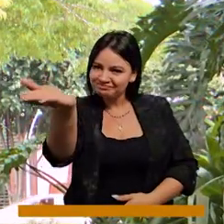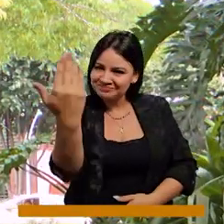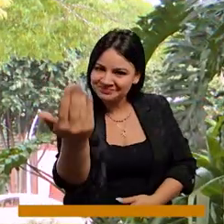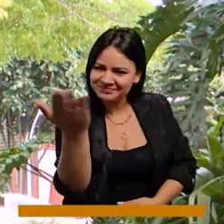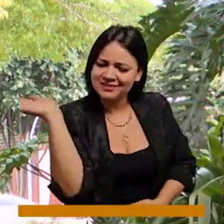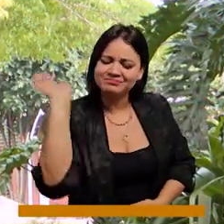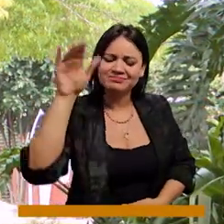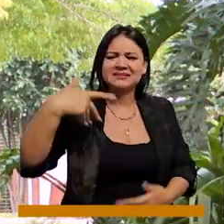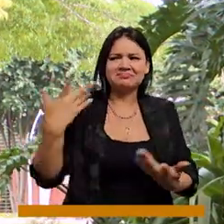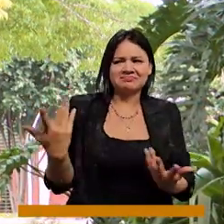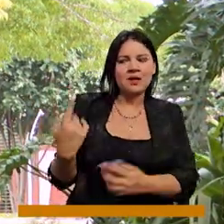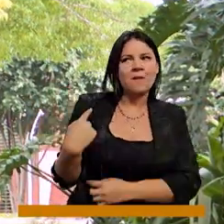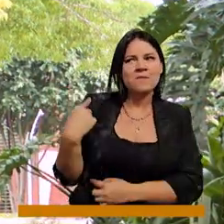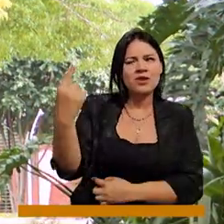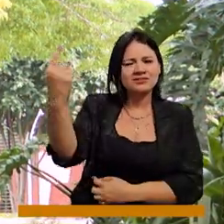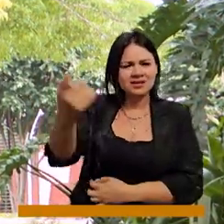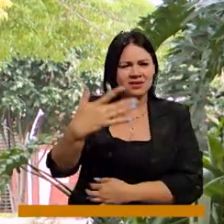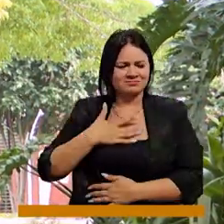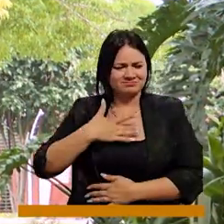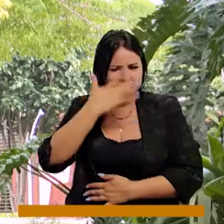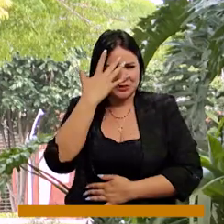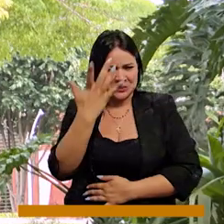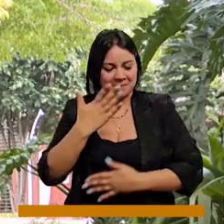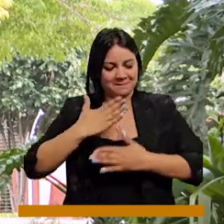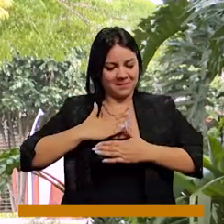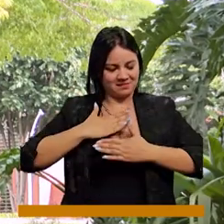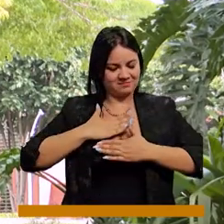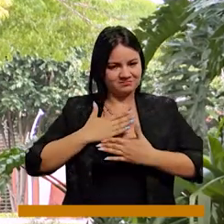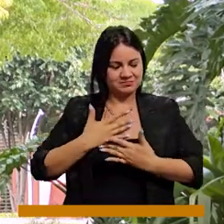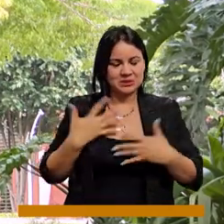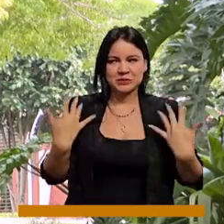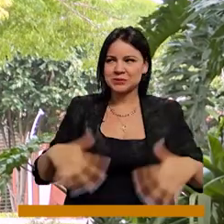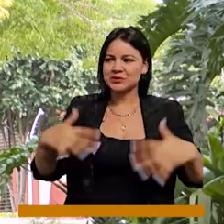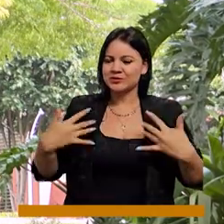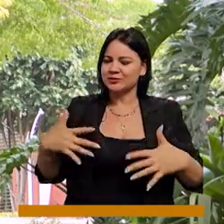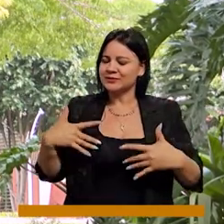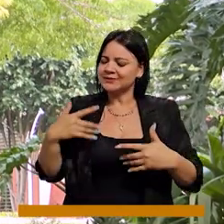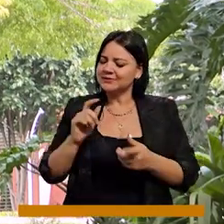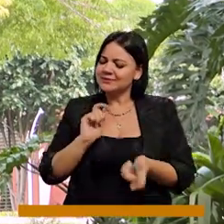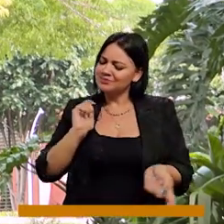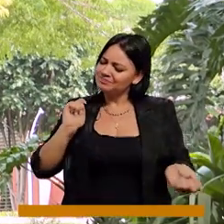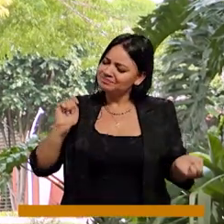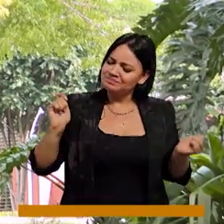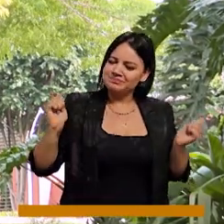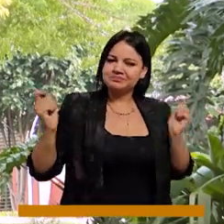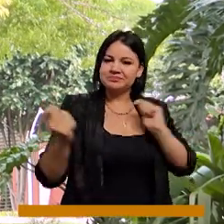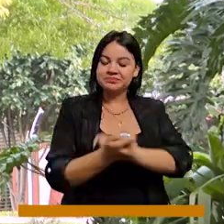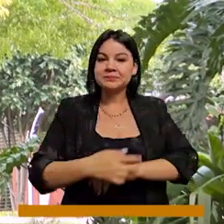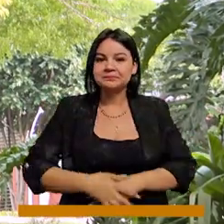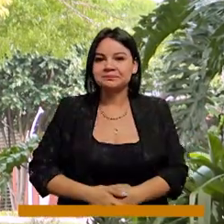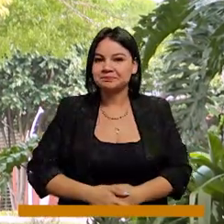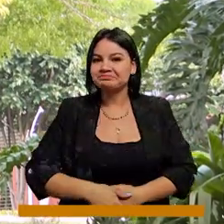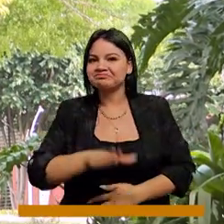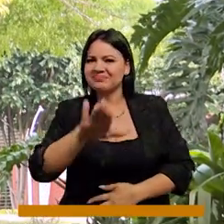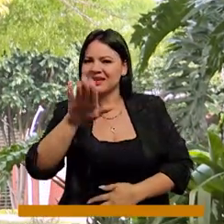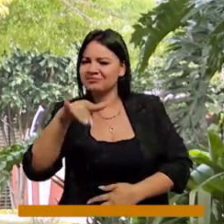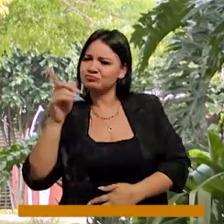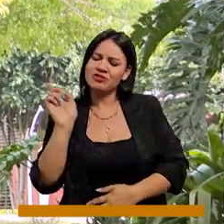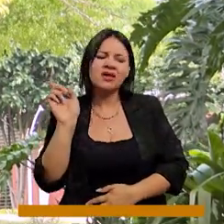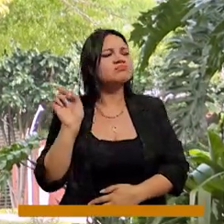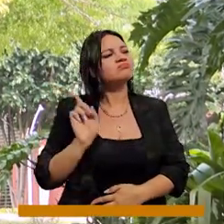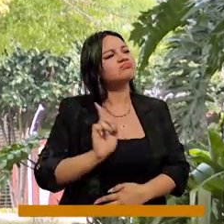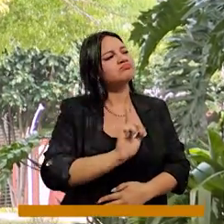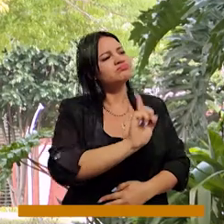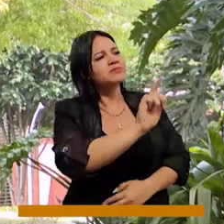pues, les cuento por qué la política para mí, en lo personal, ha sido totalmente transformadora. Cuando usted sale a